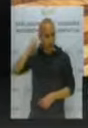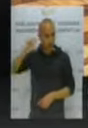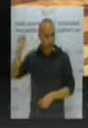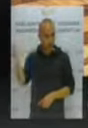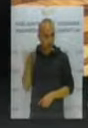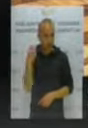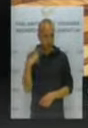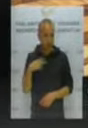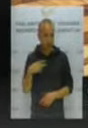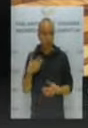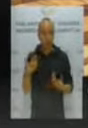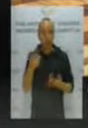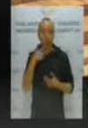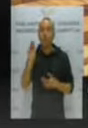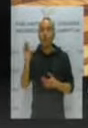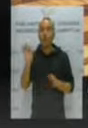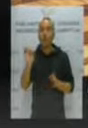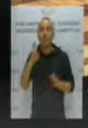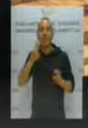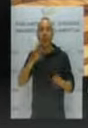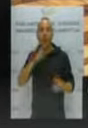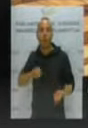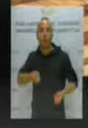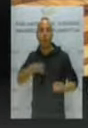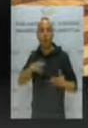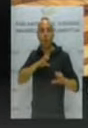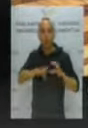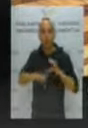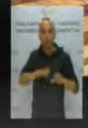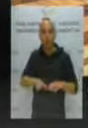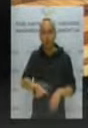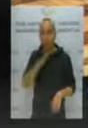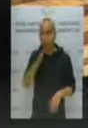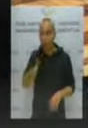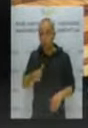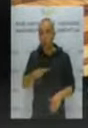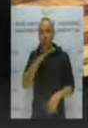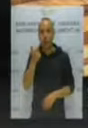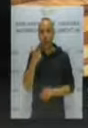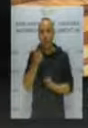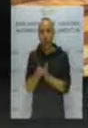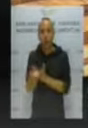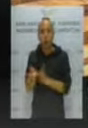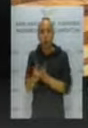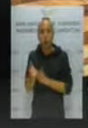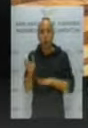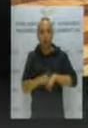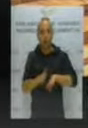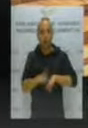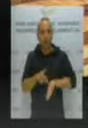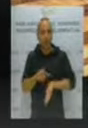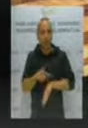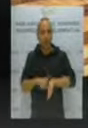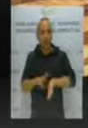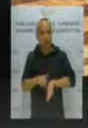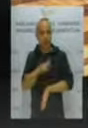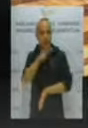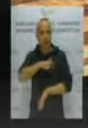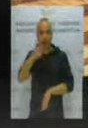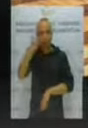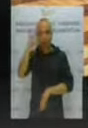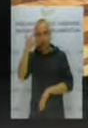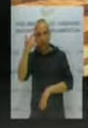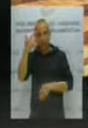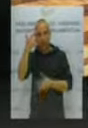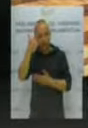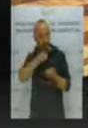Es una pregunta de comunicación que, como hemos oído hoy al portavoz de Izquierda Esquerra, le ha traicionado el subconsciente y ha dicho, cuanto